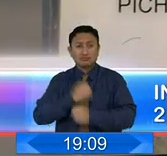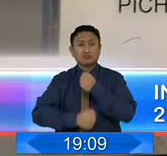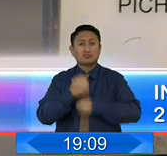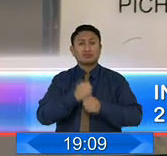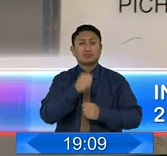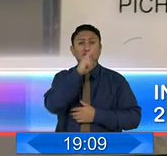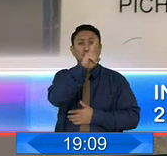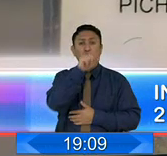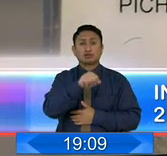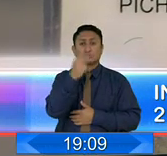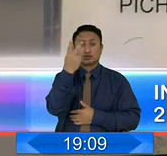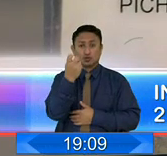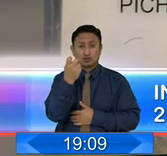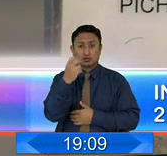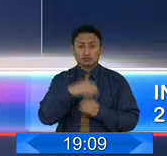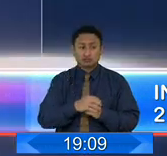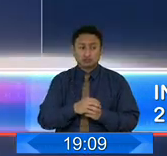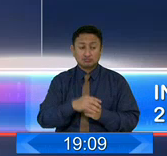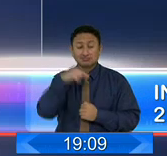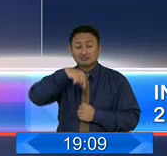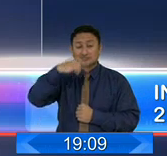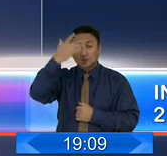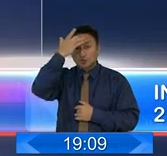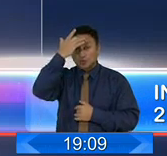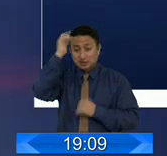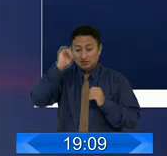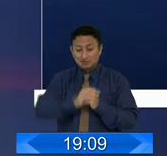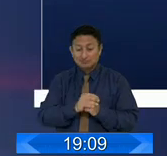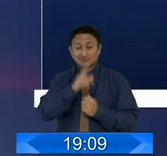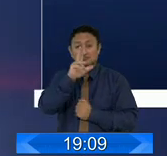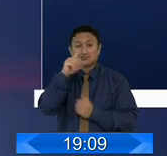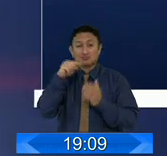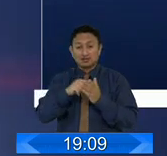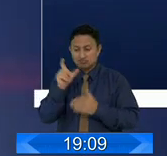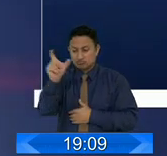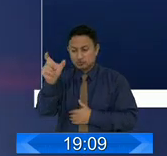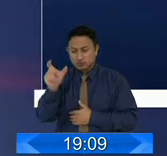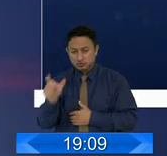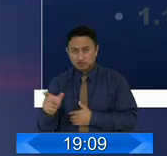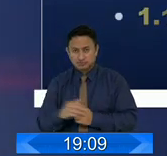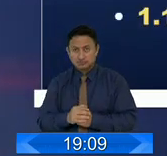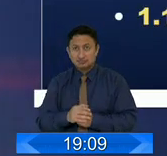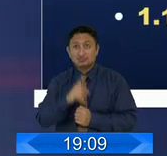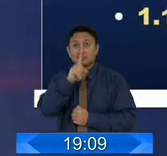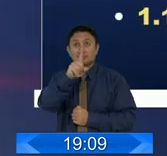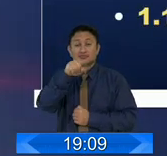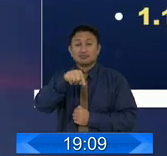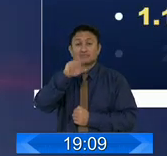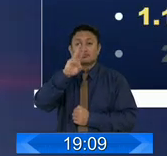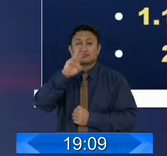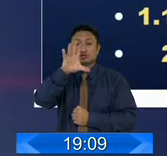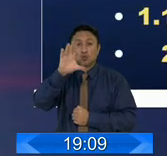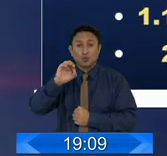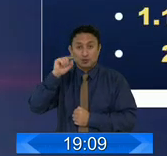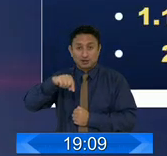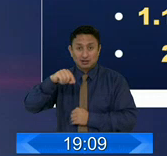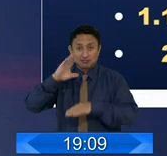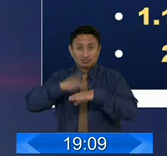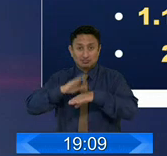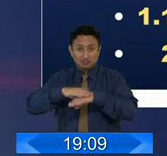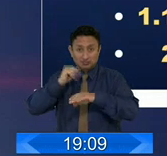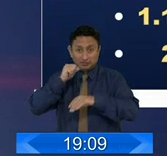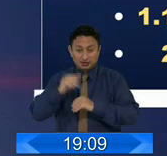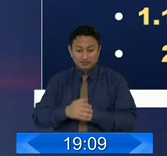año 2012, se indicó que solo durante la pandemia se otorgaron 3.000. De esos,.650 están en proceso de notificación,